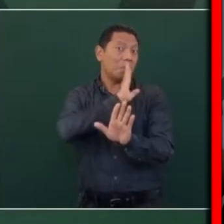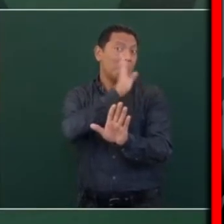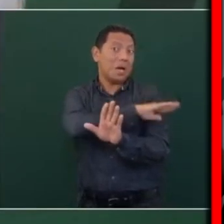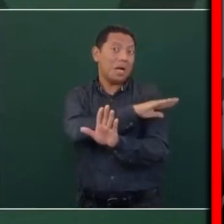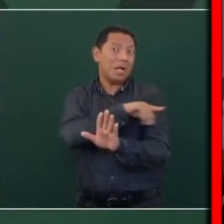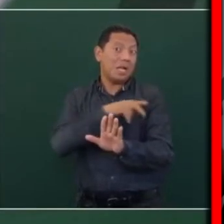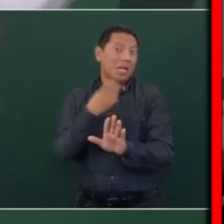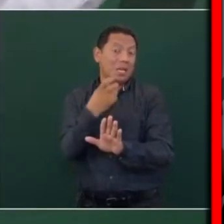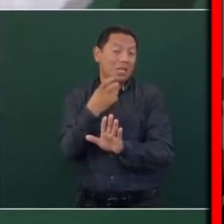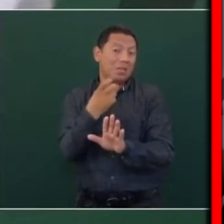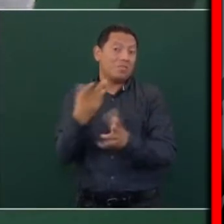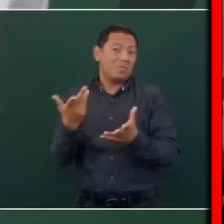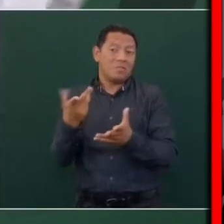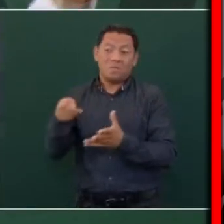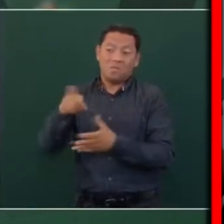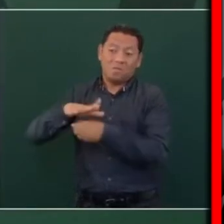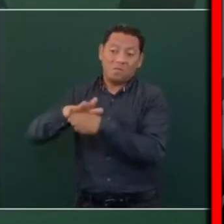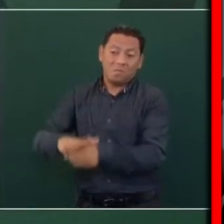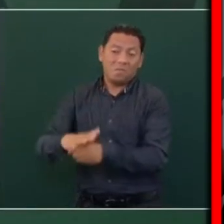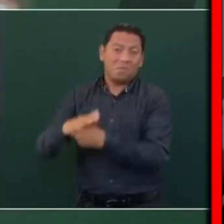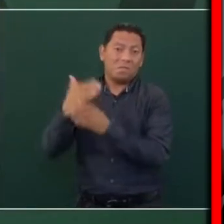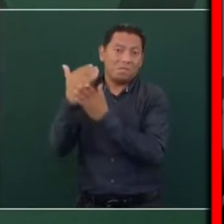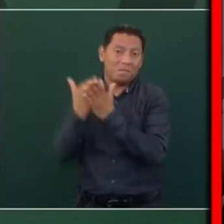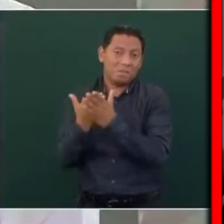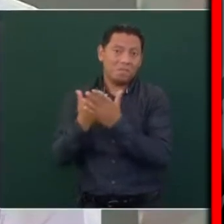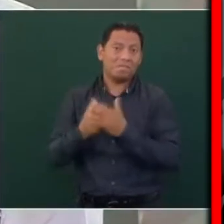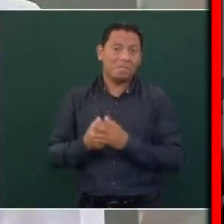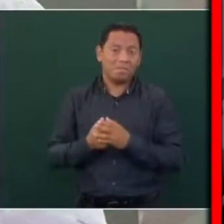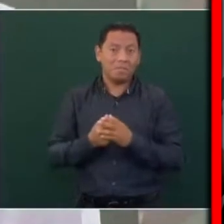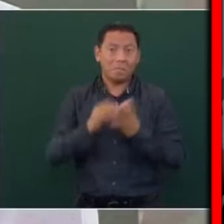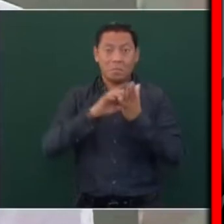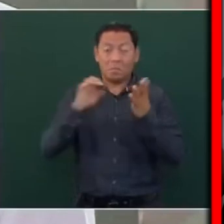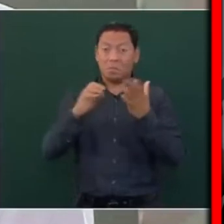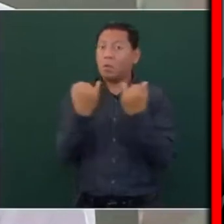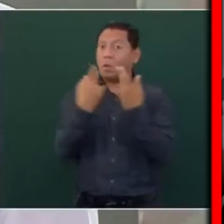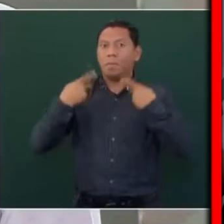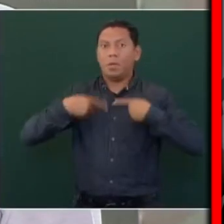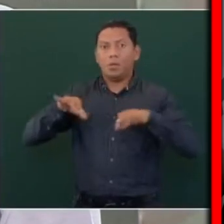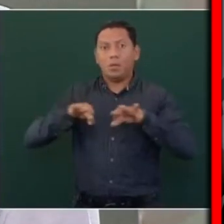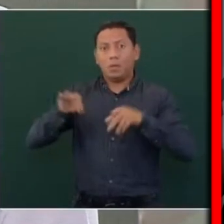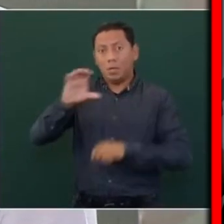Eso pasó en el periodo neoliberal. En el caso de los obreros, lo mismo.